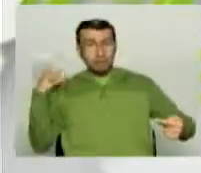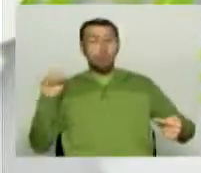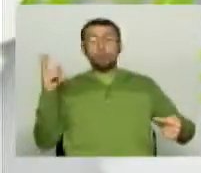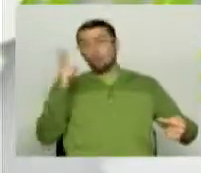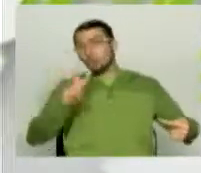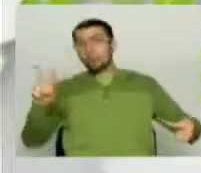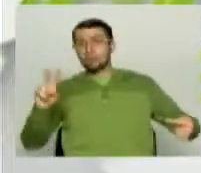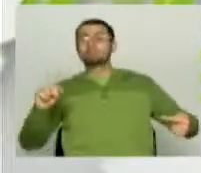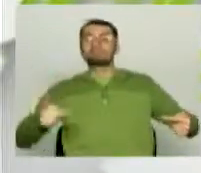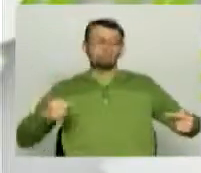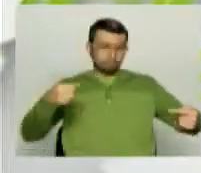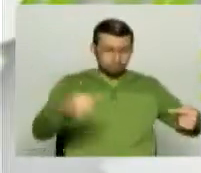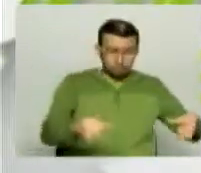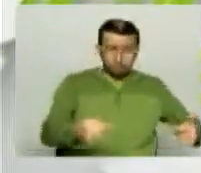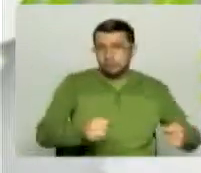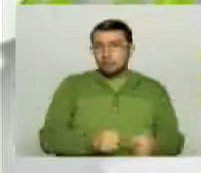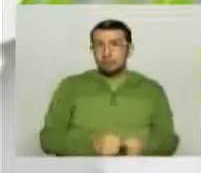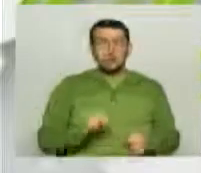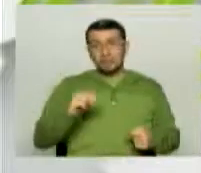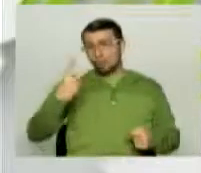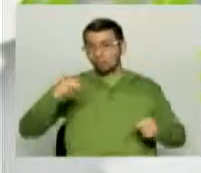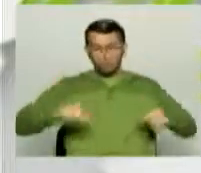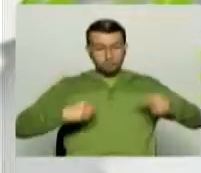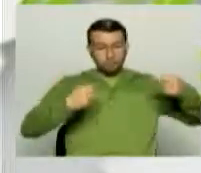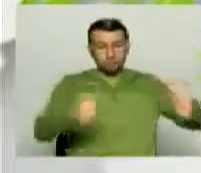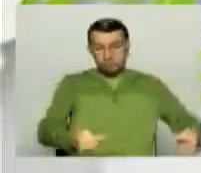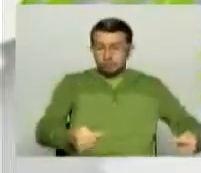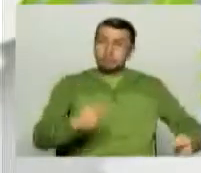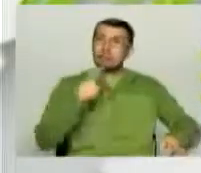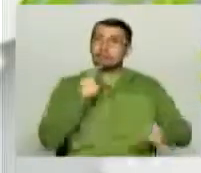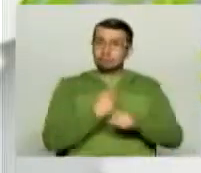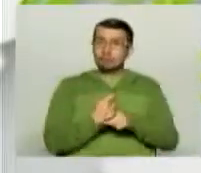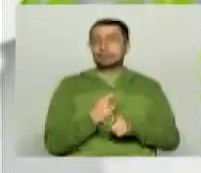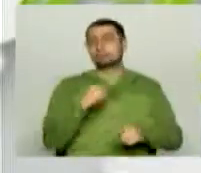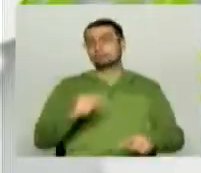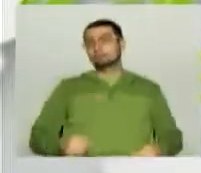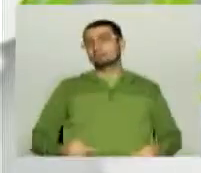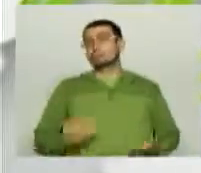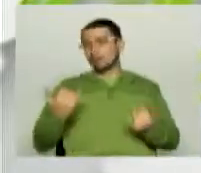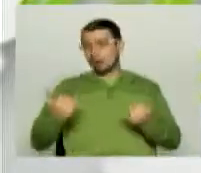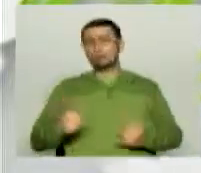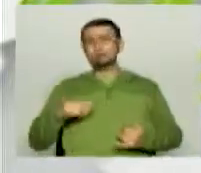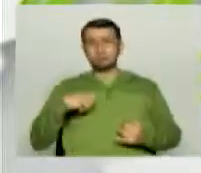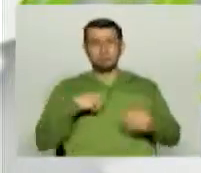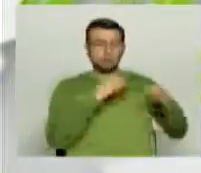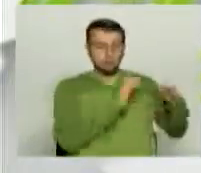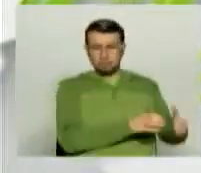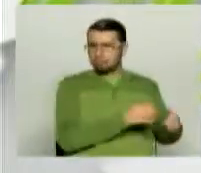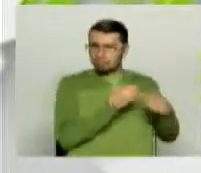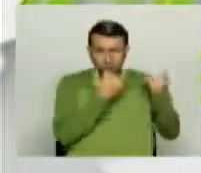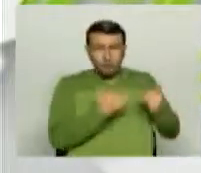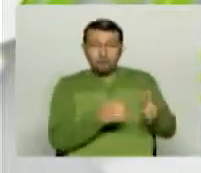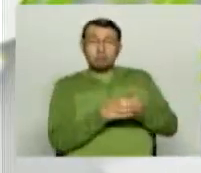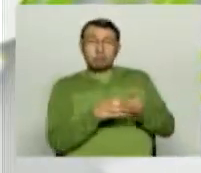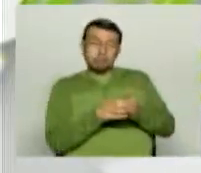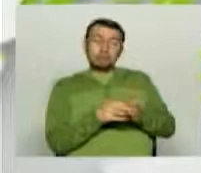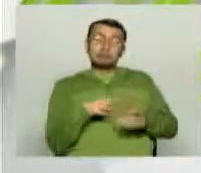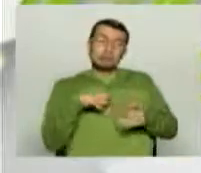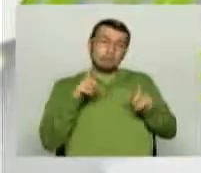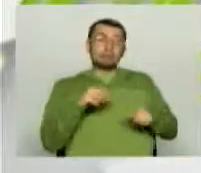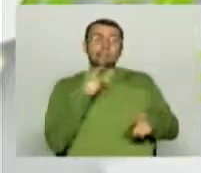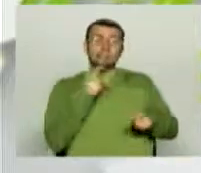Entonces no va a ser, a partir de la segunda fase todo es mucho más complejo que lo de ahora, porque la fase de grupos también tiene obviamente sus